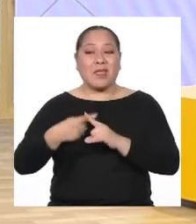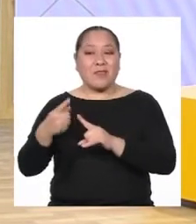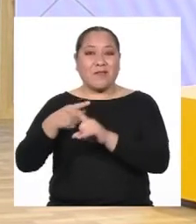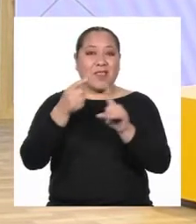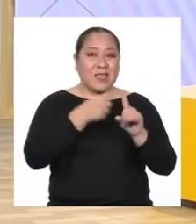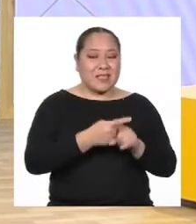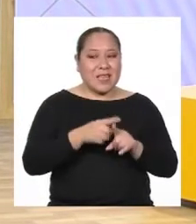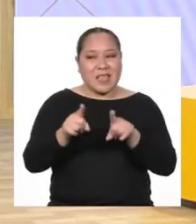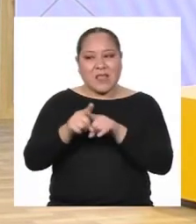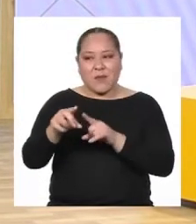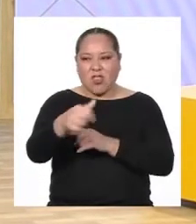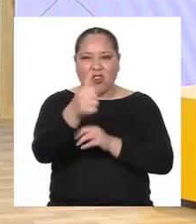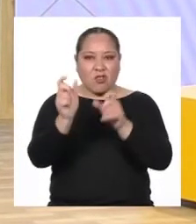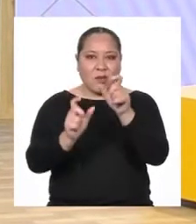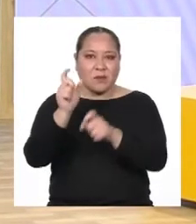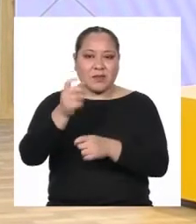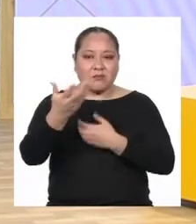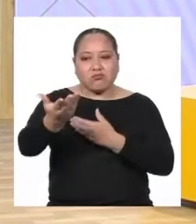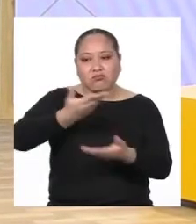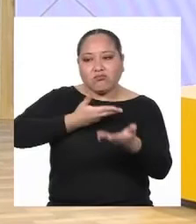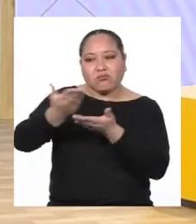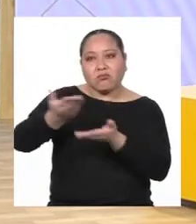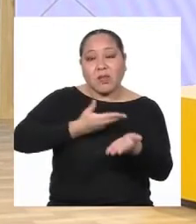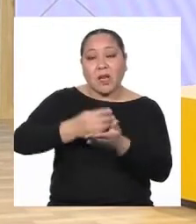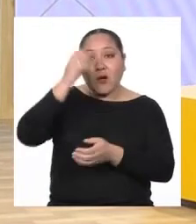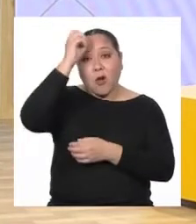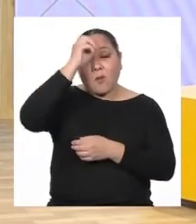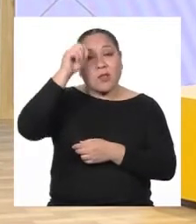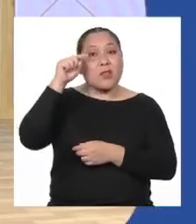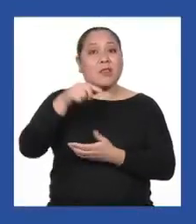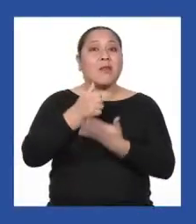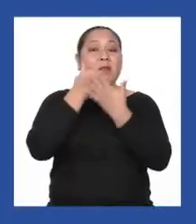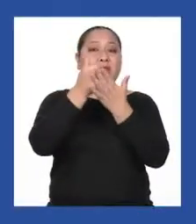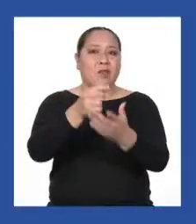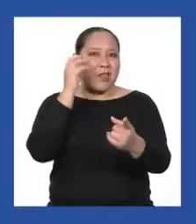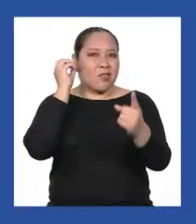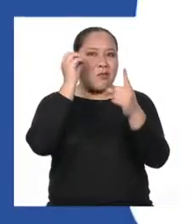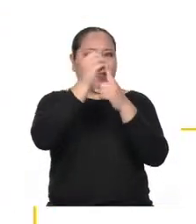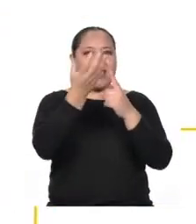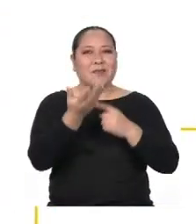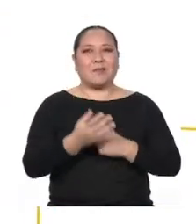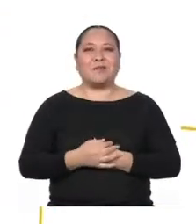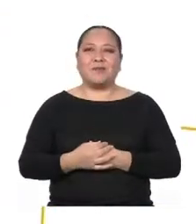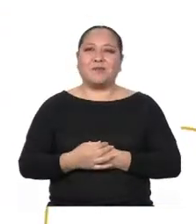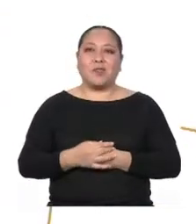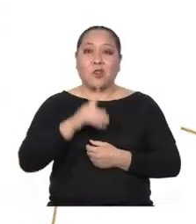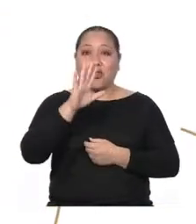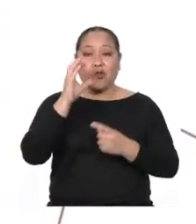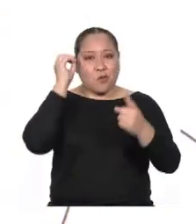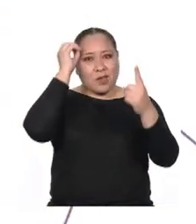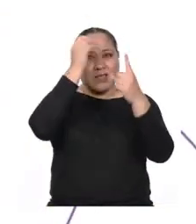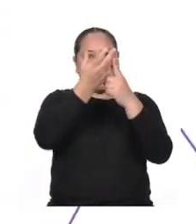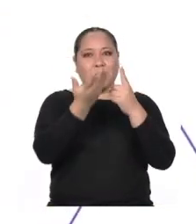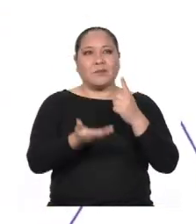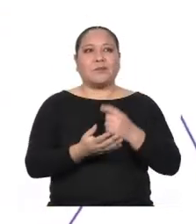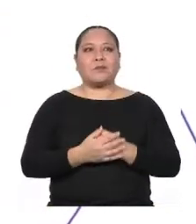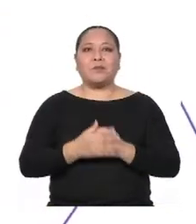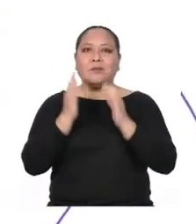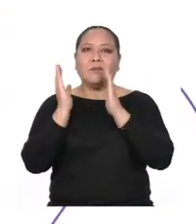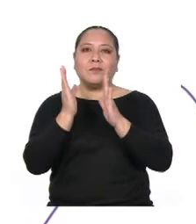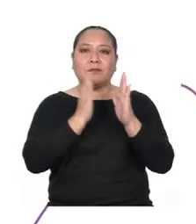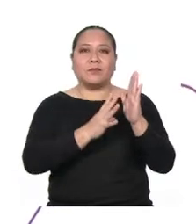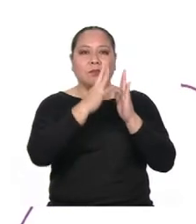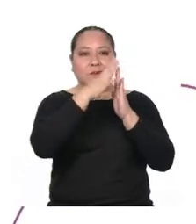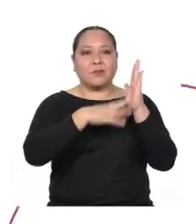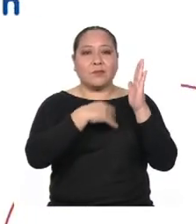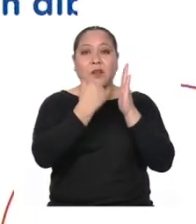del resto Ese intercambio de opiniones te ayudará en tu reto Tu reto es Elaborar una